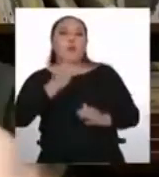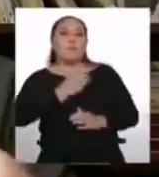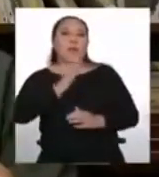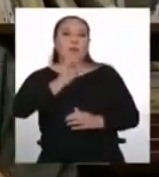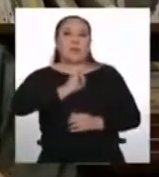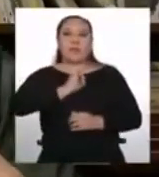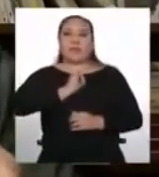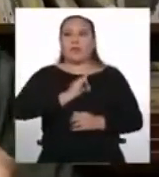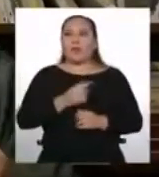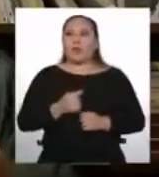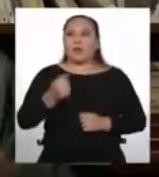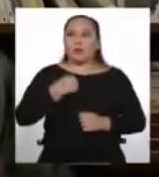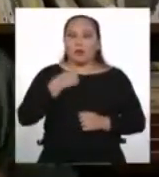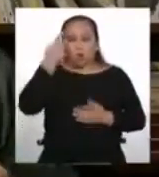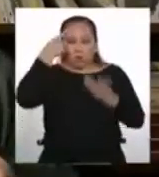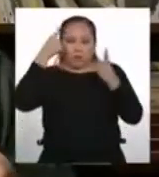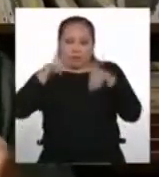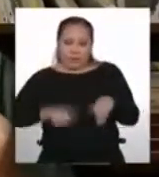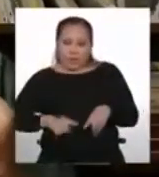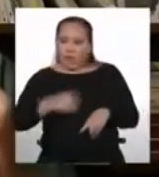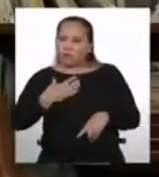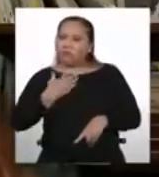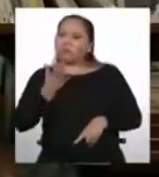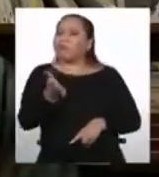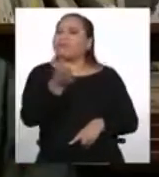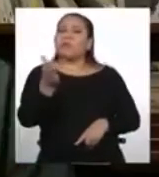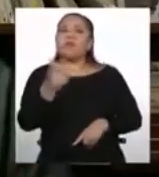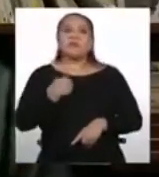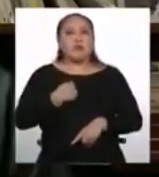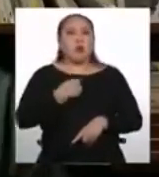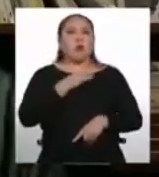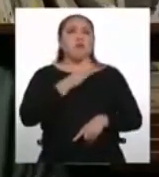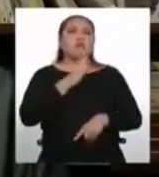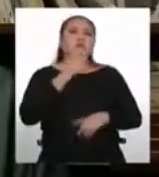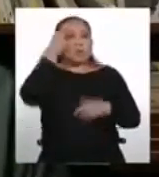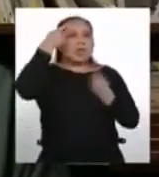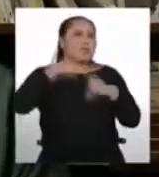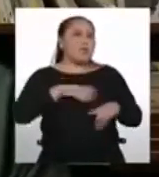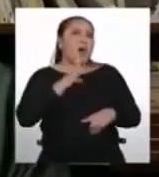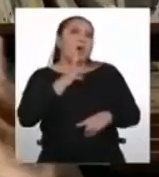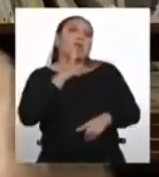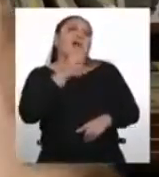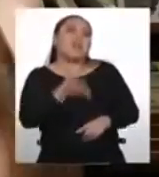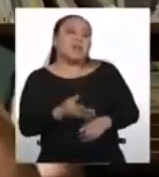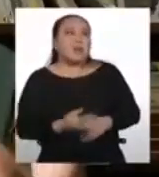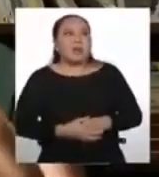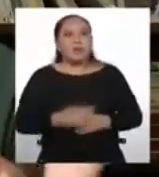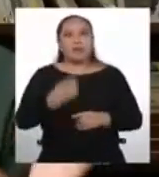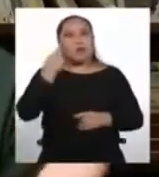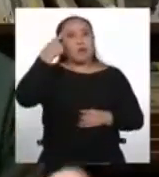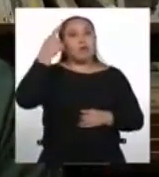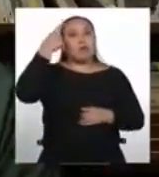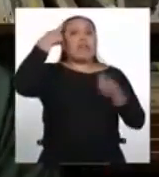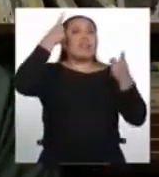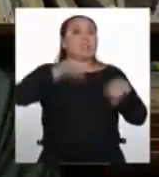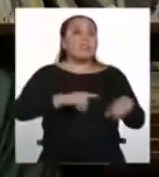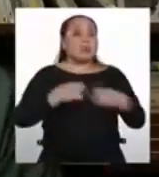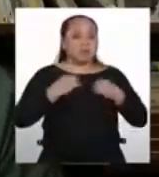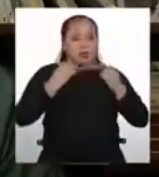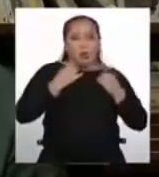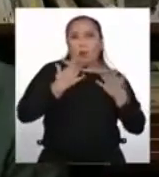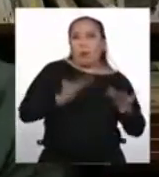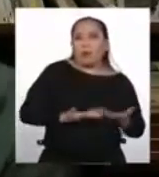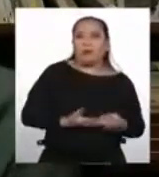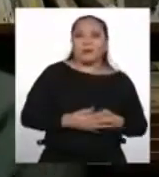decidimos hacer de esta manera, hablar de esta otra manera, vestirnos de una manera, construir una identidad, ¿no?